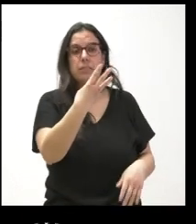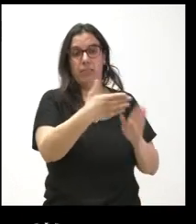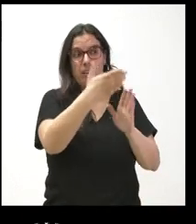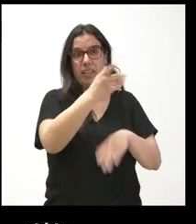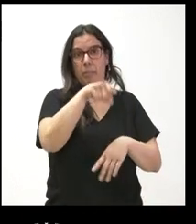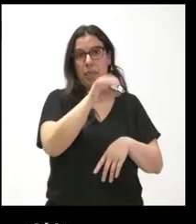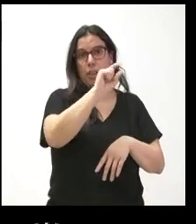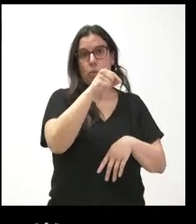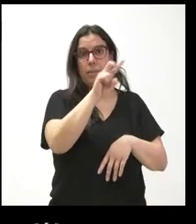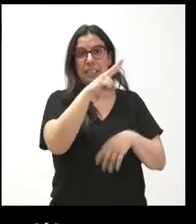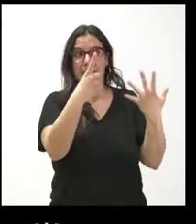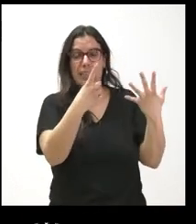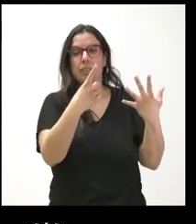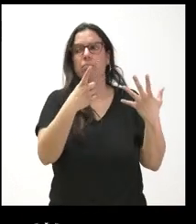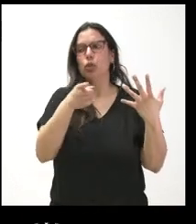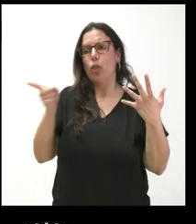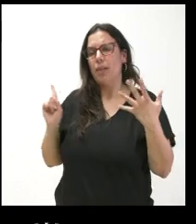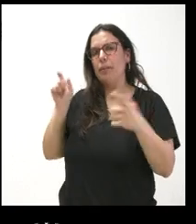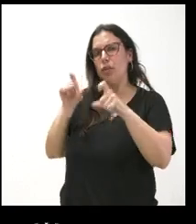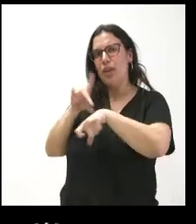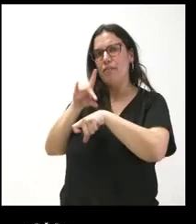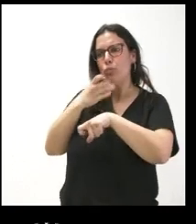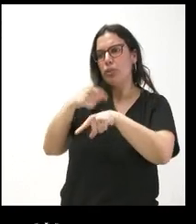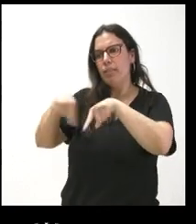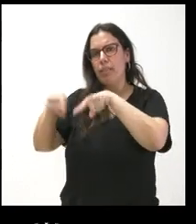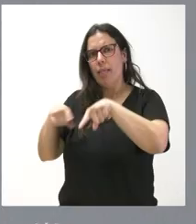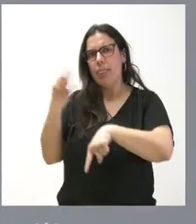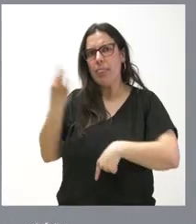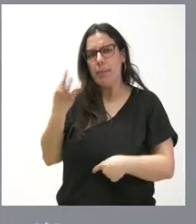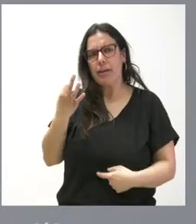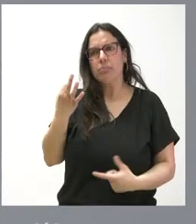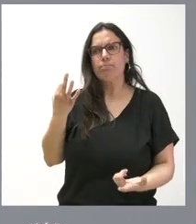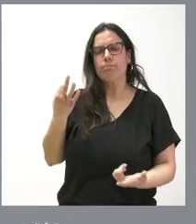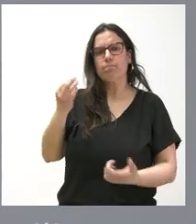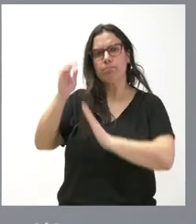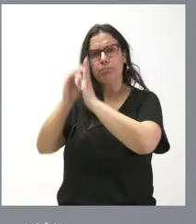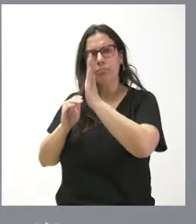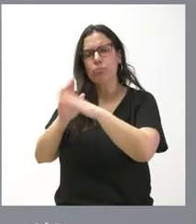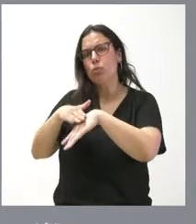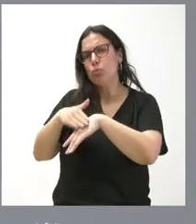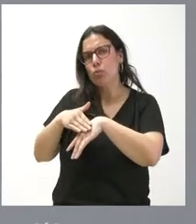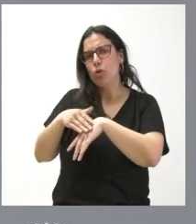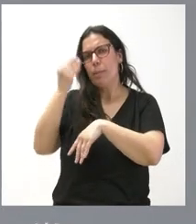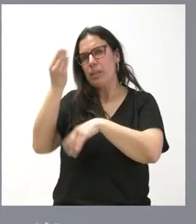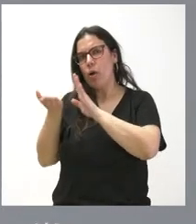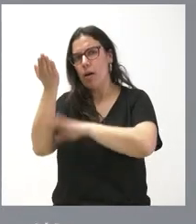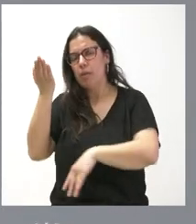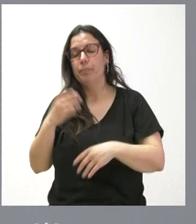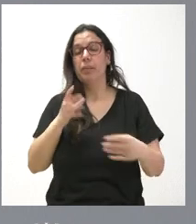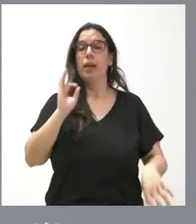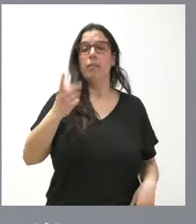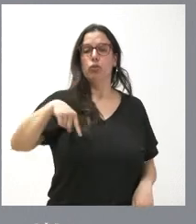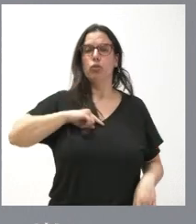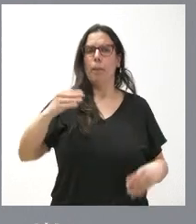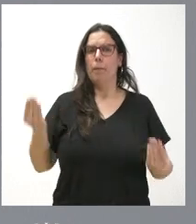,26. ¿Se ha planteado la Junta esto en algún momento? Pues es verdad que hemos mejorado en